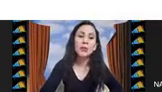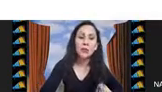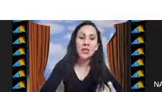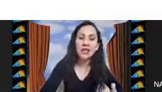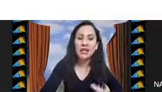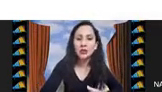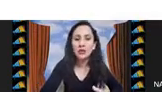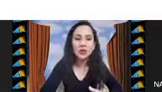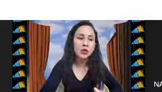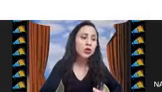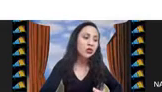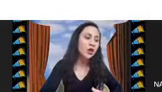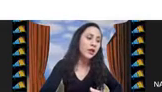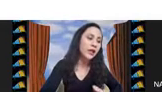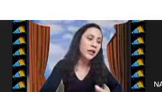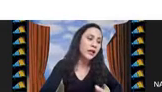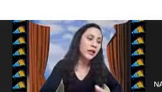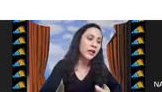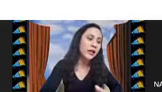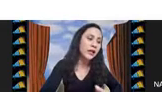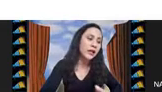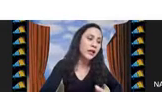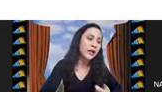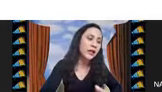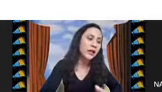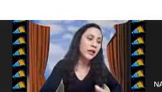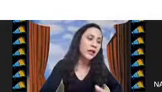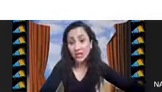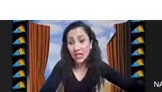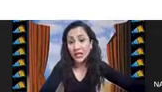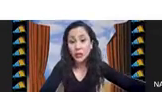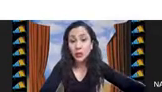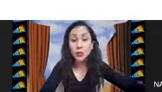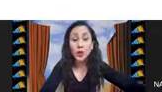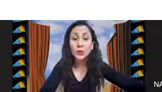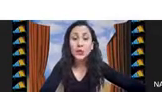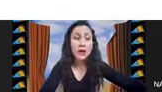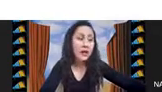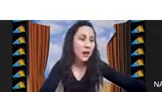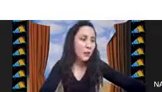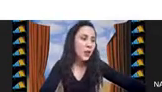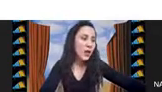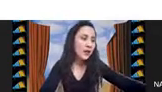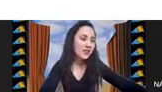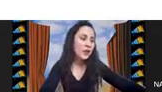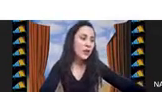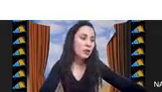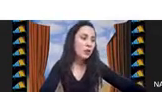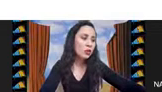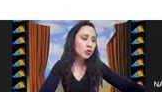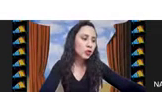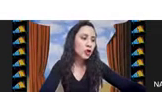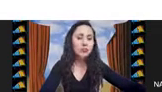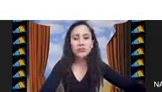solución, y que es una solución que no voy a tener la garantía de que sea la solución óptima, pero que va a ser una solución